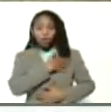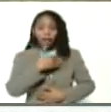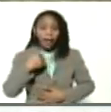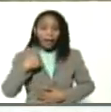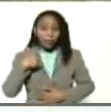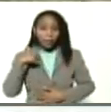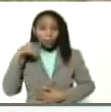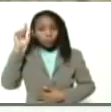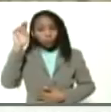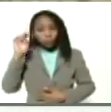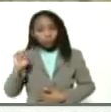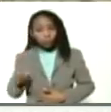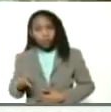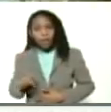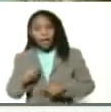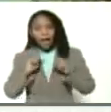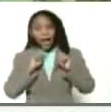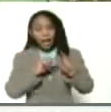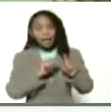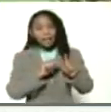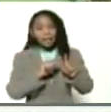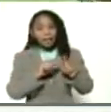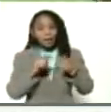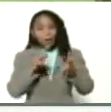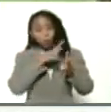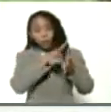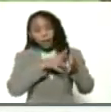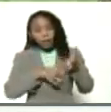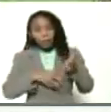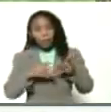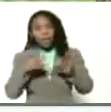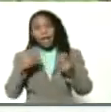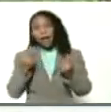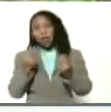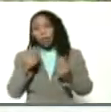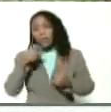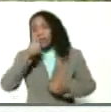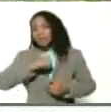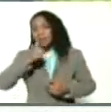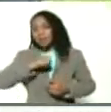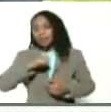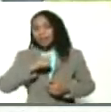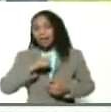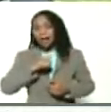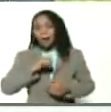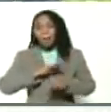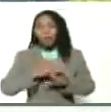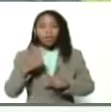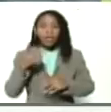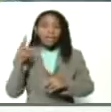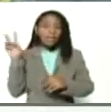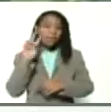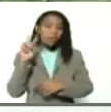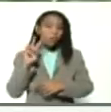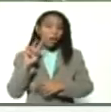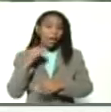en un esquema de economía de resistencia porque Venezuela está sometida a un asedio